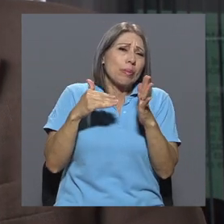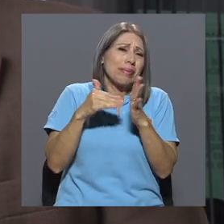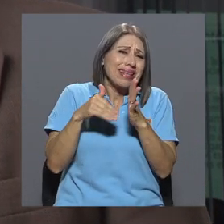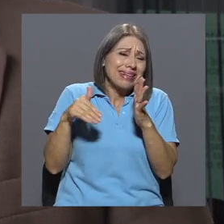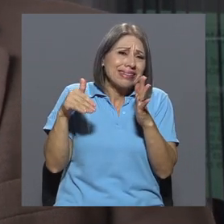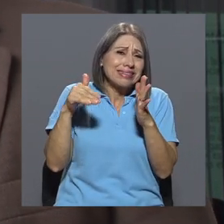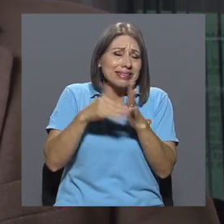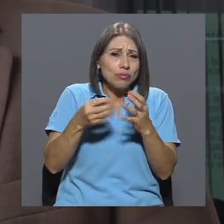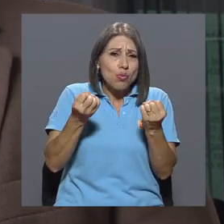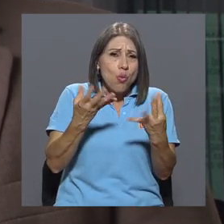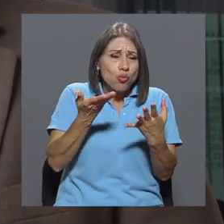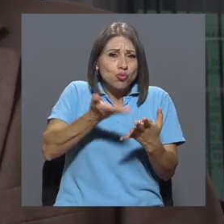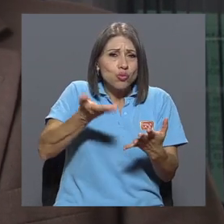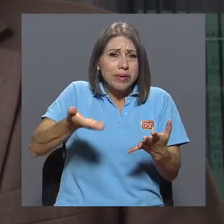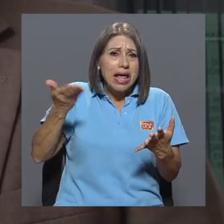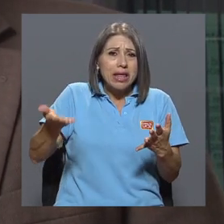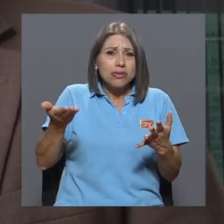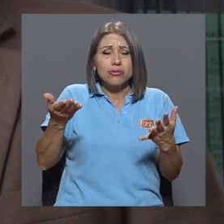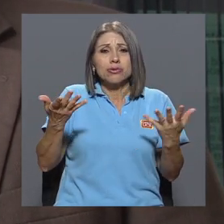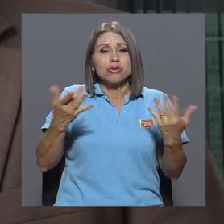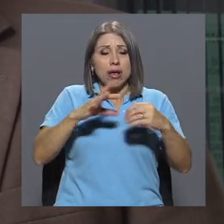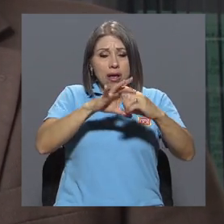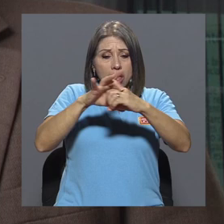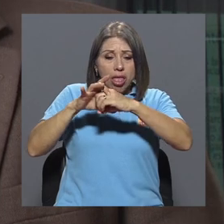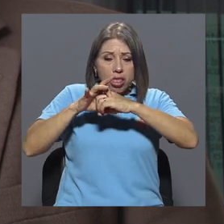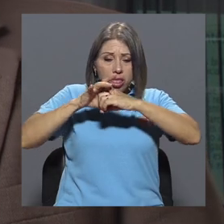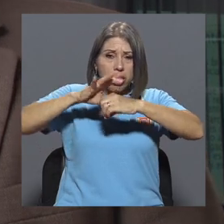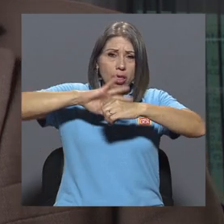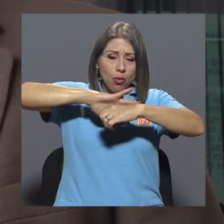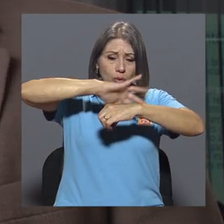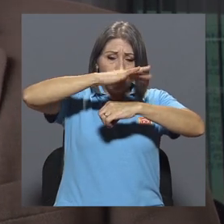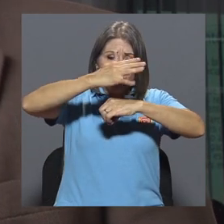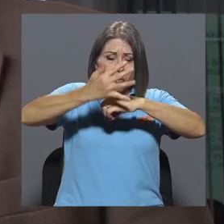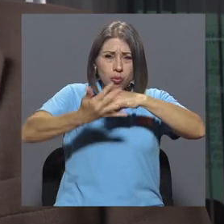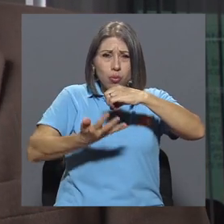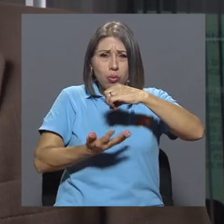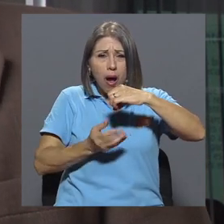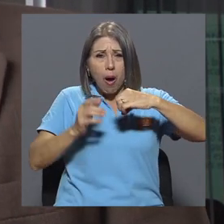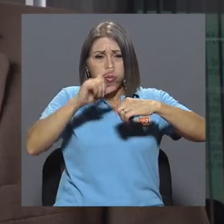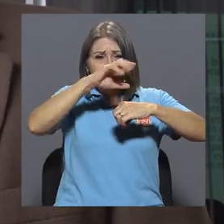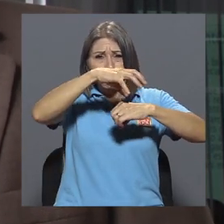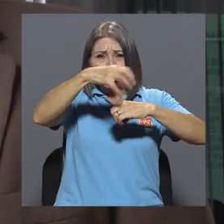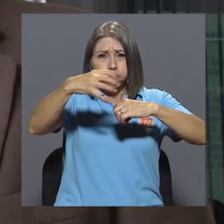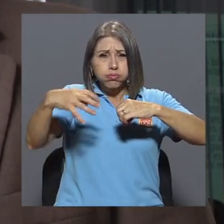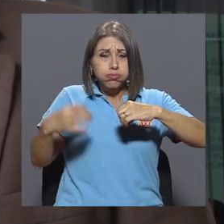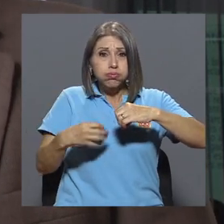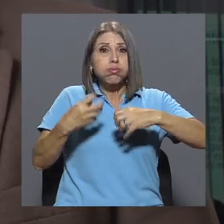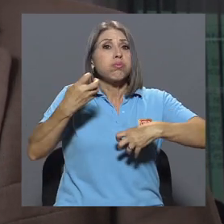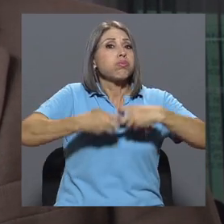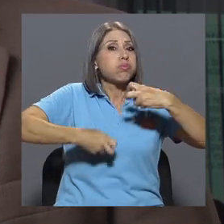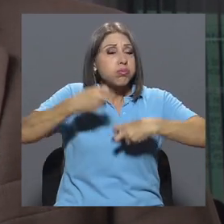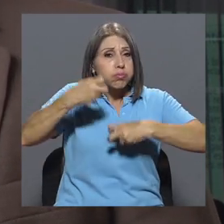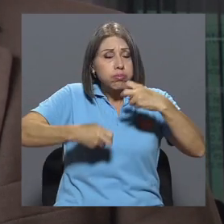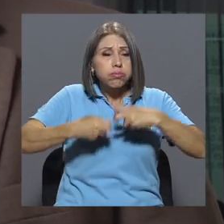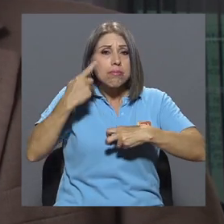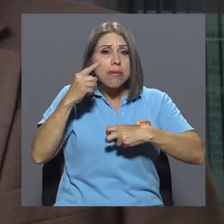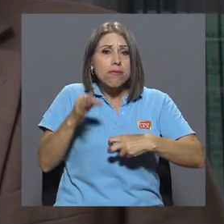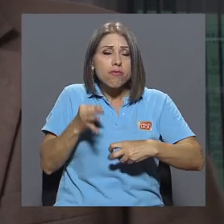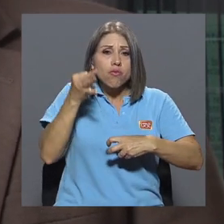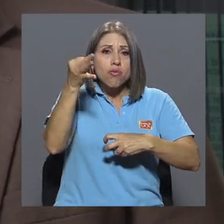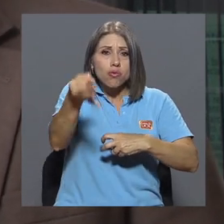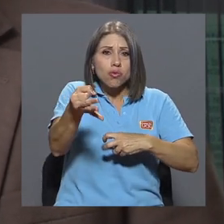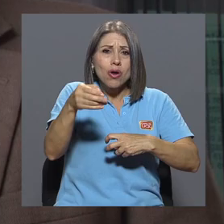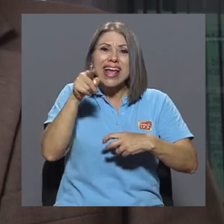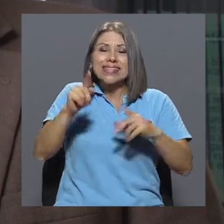que pueden causar grandes problemas para la industria futura del espacio. Y esa basura